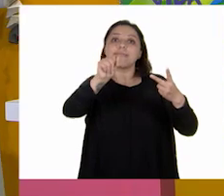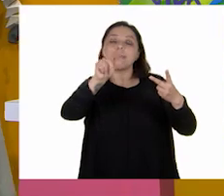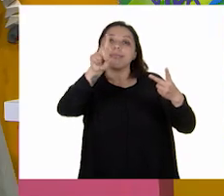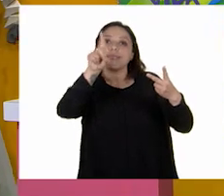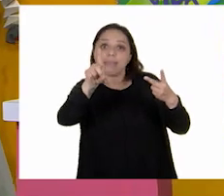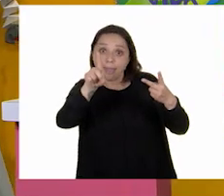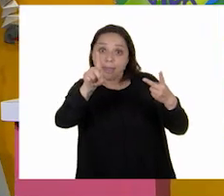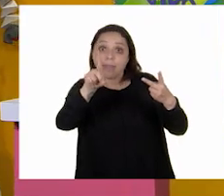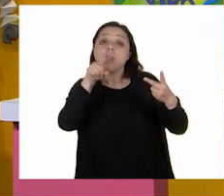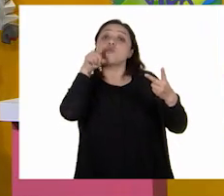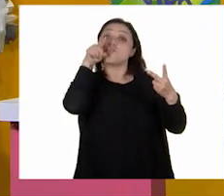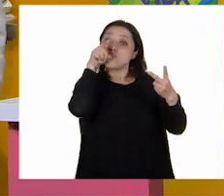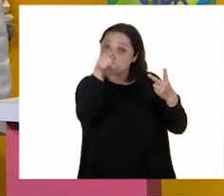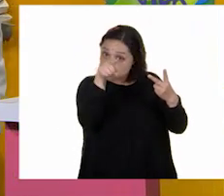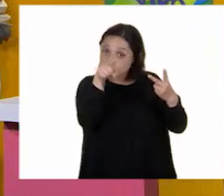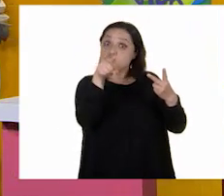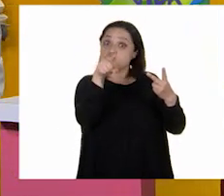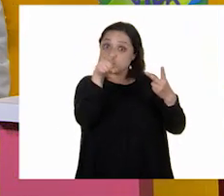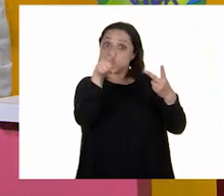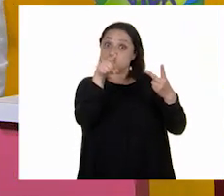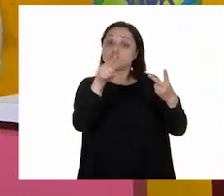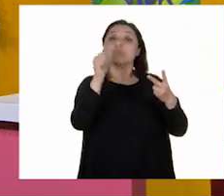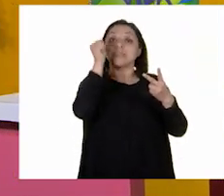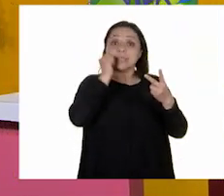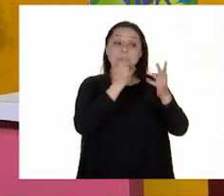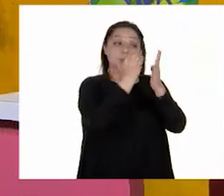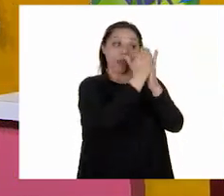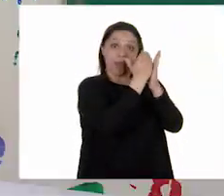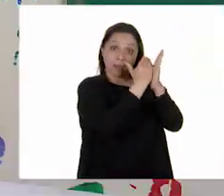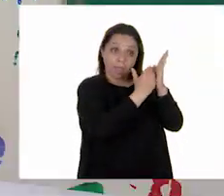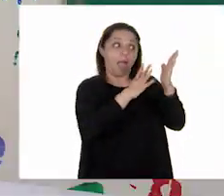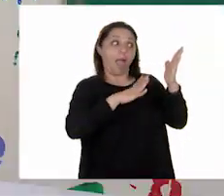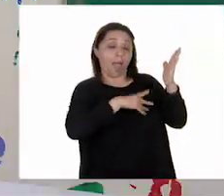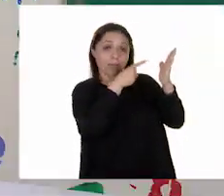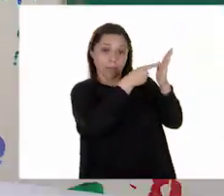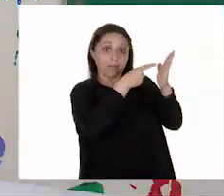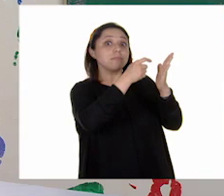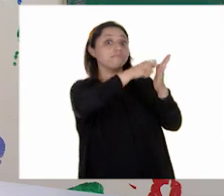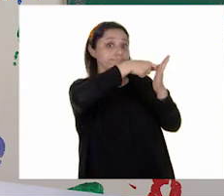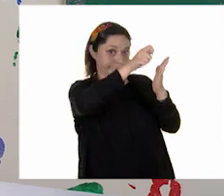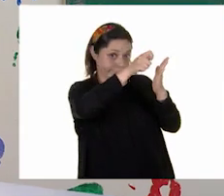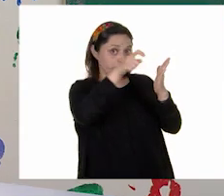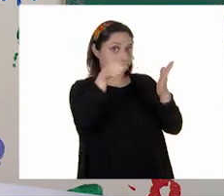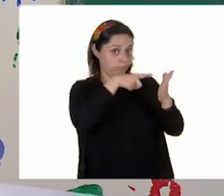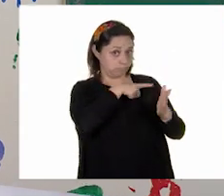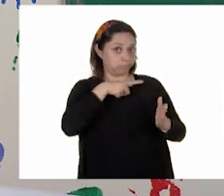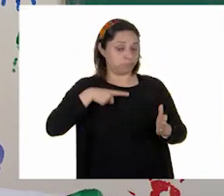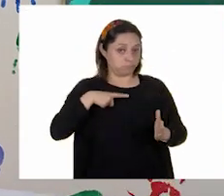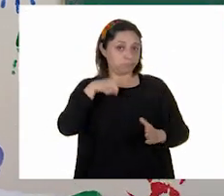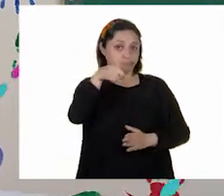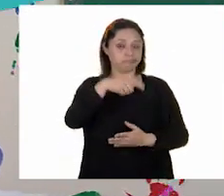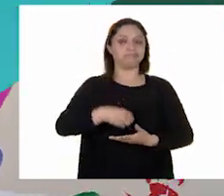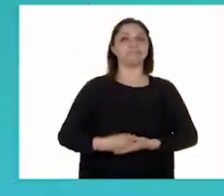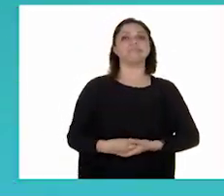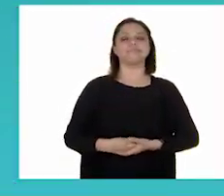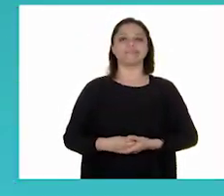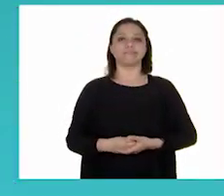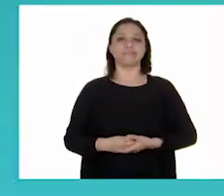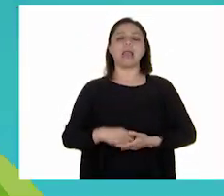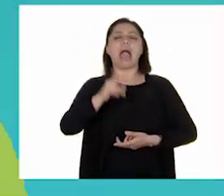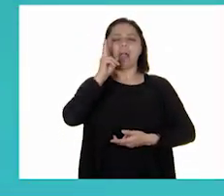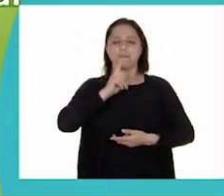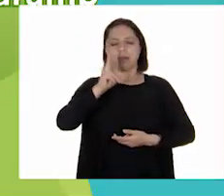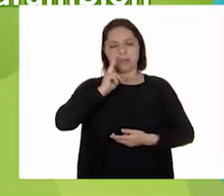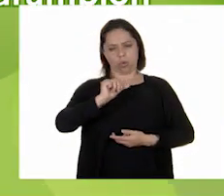parte de tu sistema de vacunación en tu cartilla. Ay, qué interesante. A ver, vamos a ver si encuentro